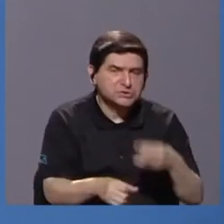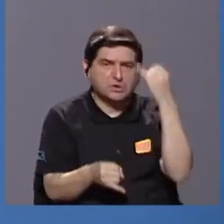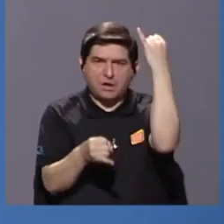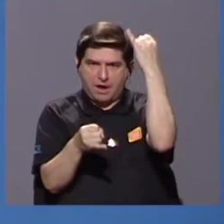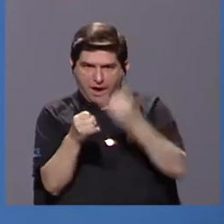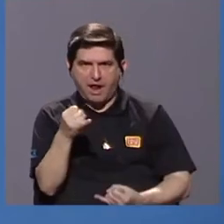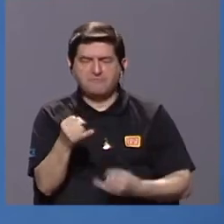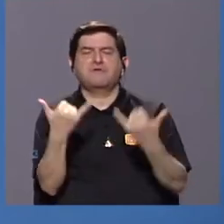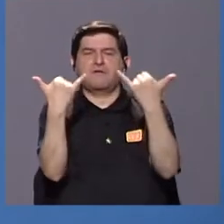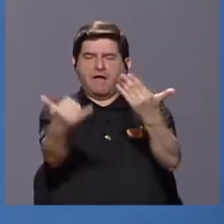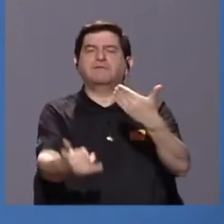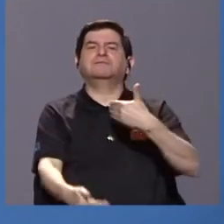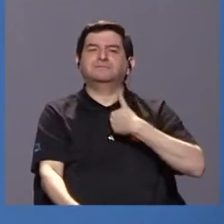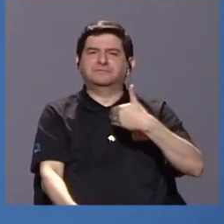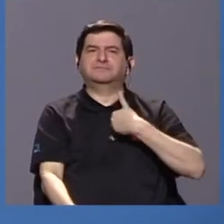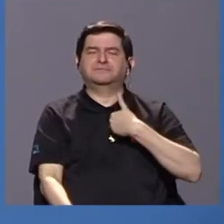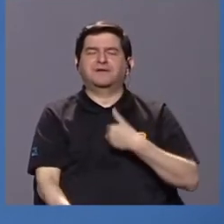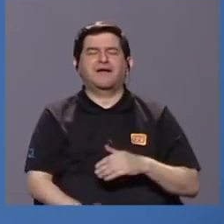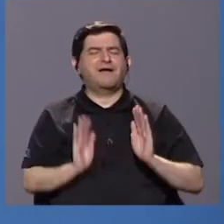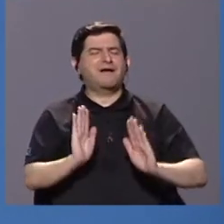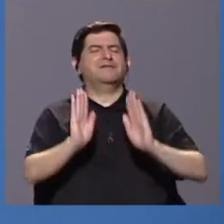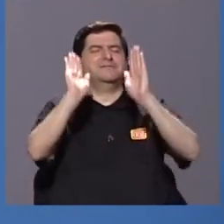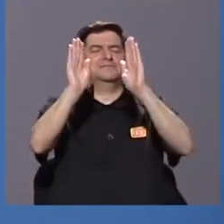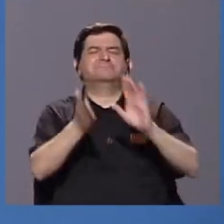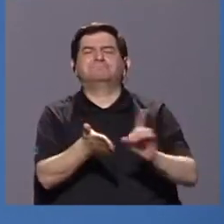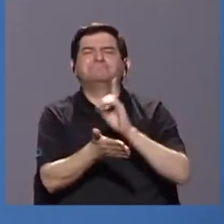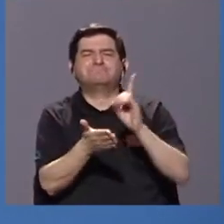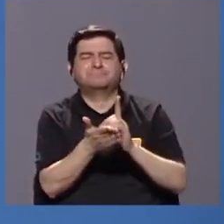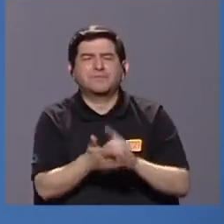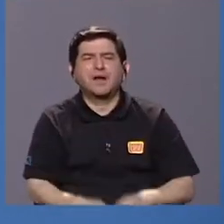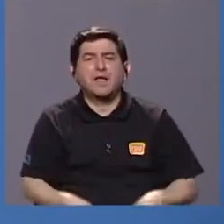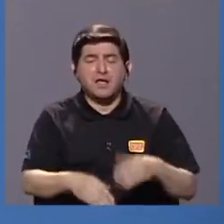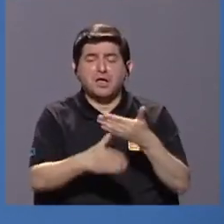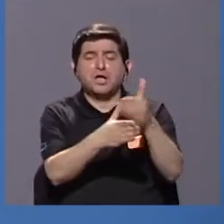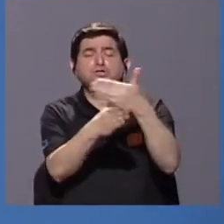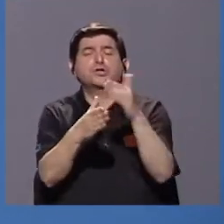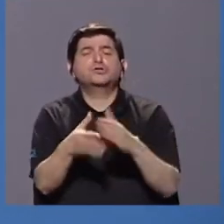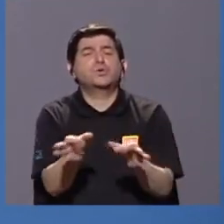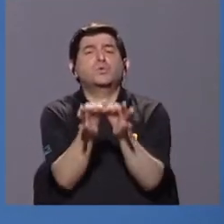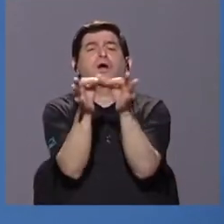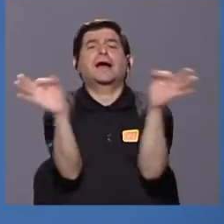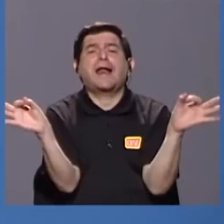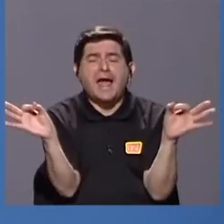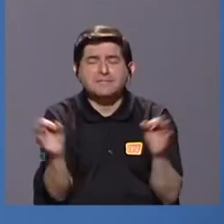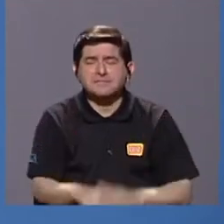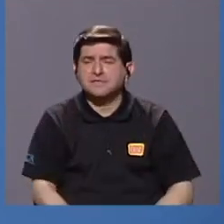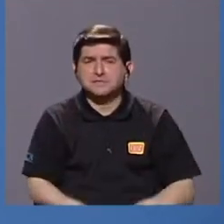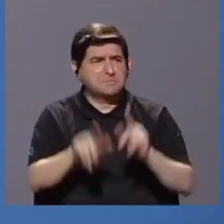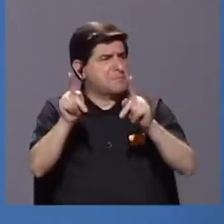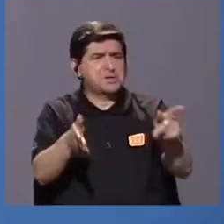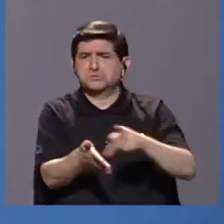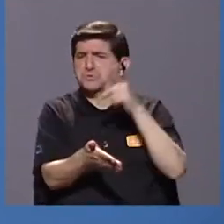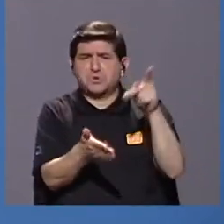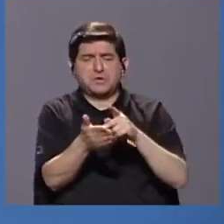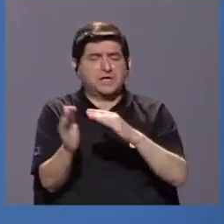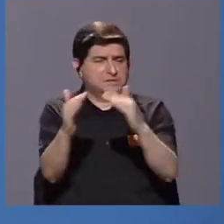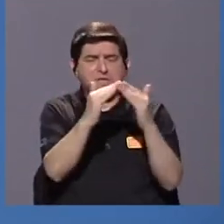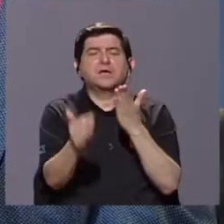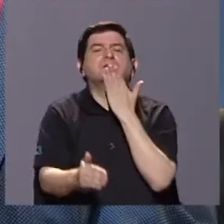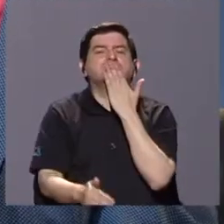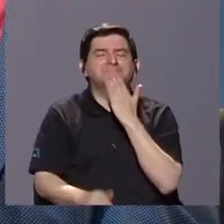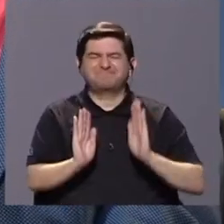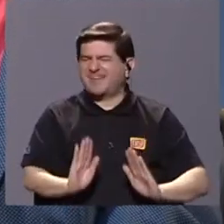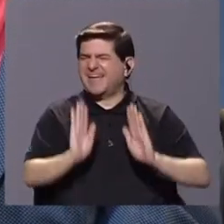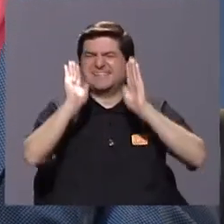final sacar este maravilloso diccionario que se reparte gratuitamente y sin costo alguno en la comunidad indígena.